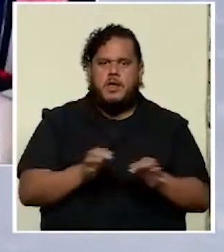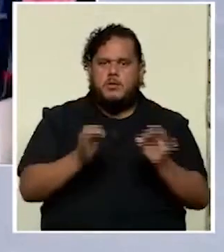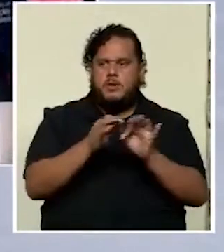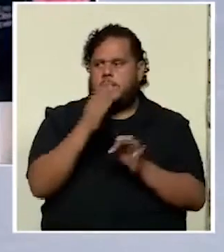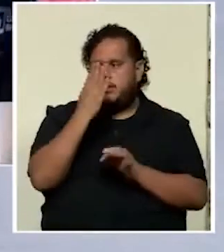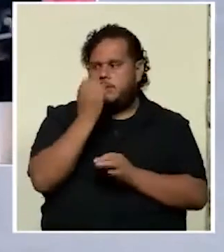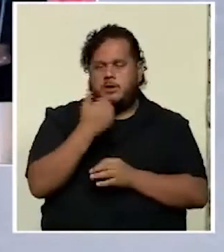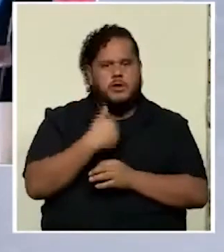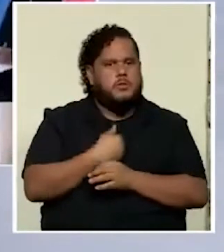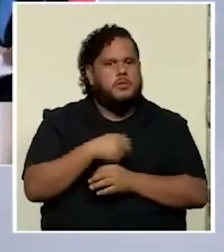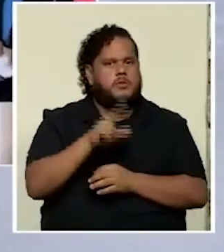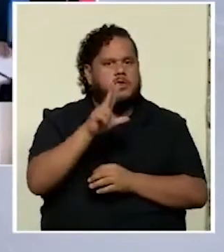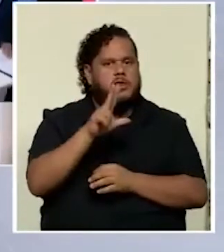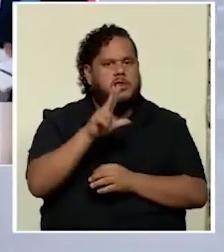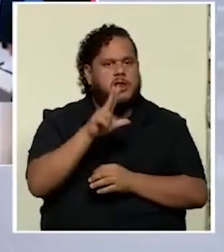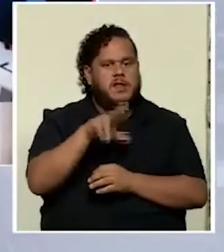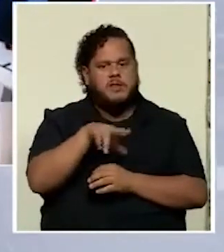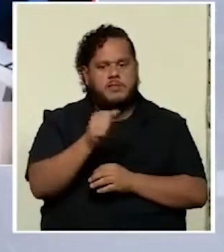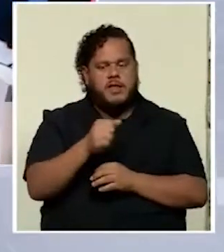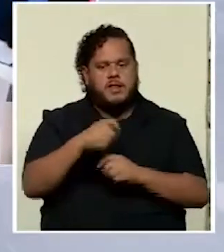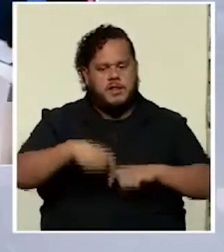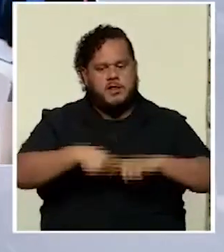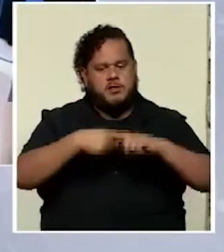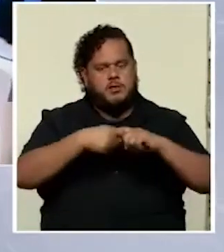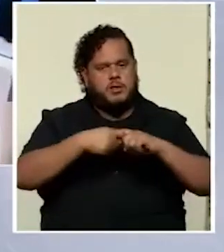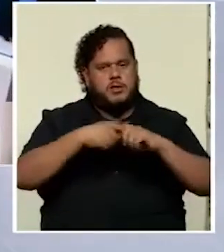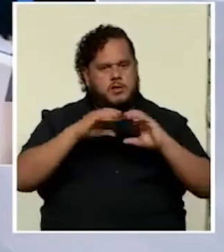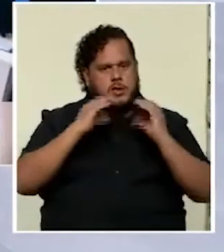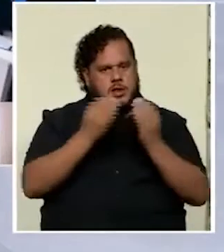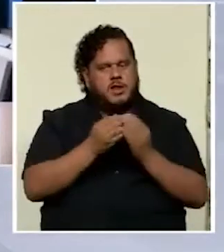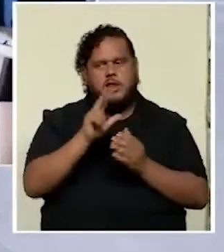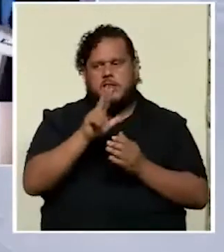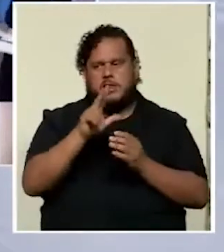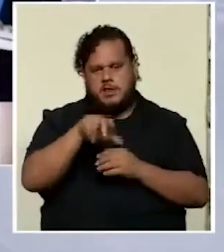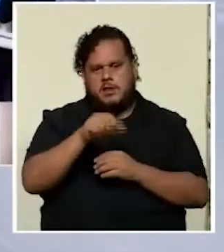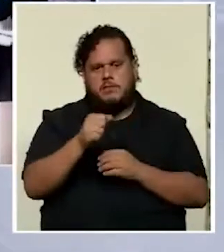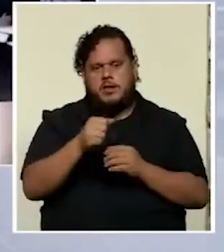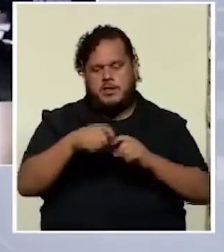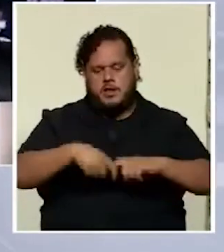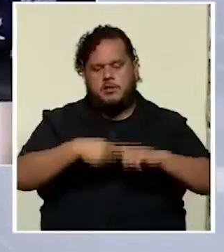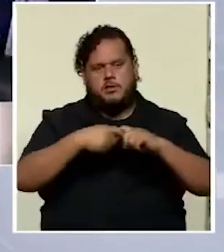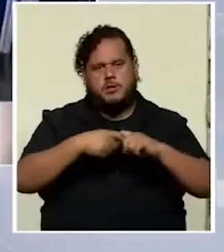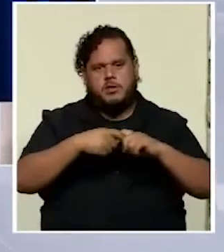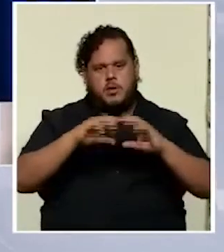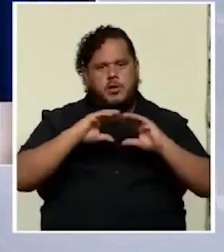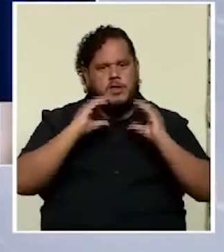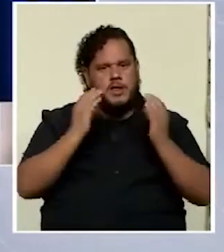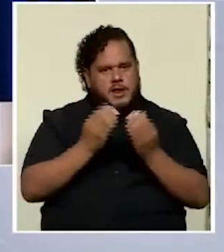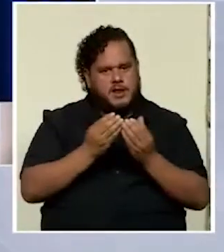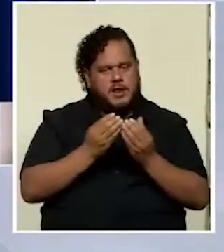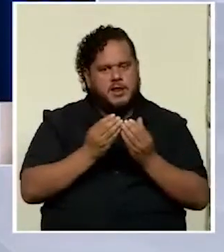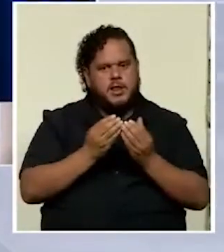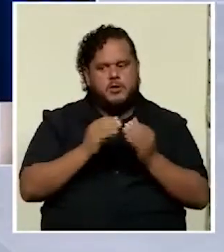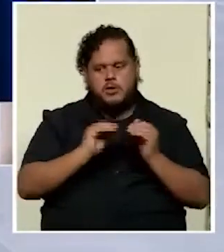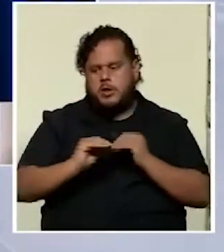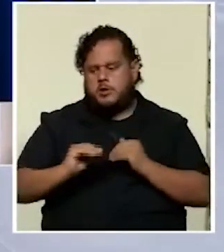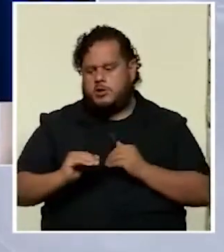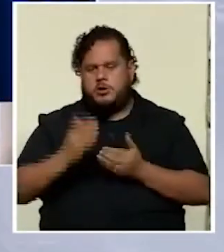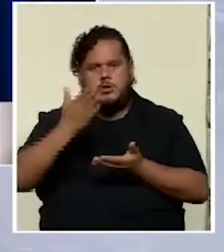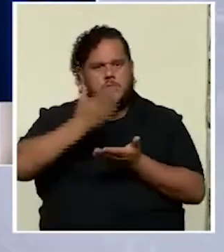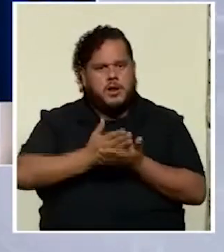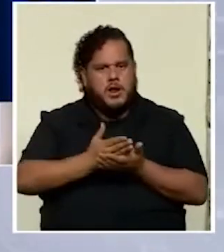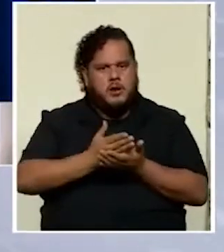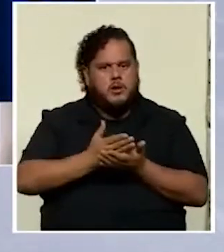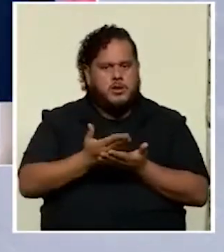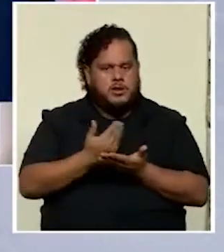tuvimos tres meses de suspensión de clases tres meses de suspensión de clases donde los niños dejaron de recibir lecciones